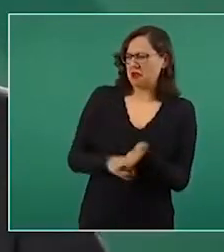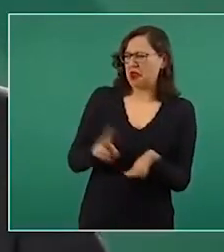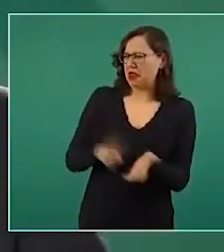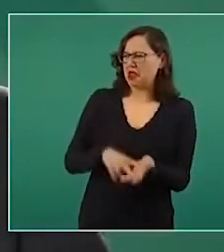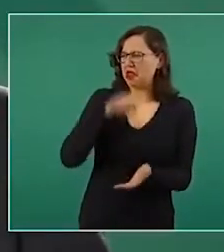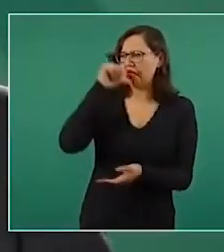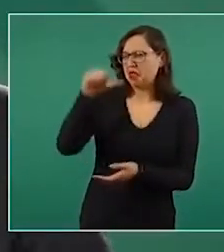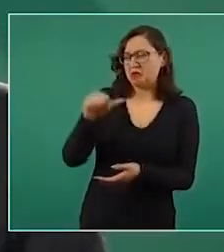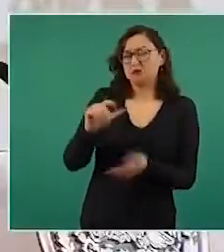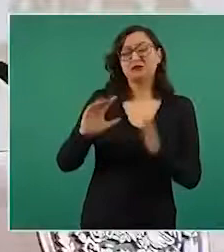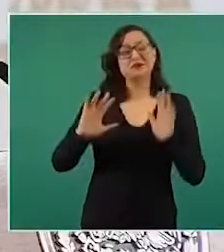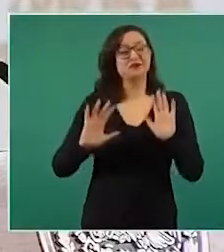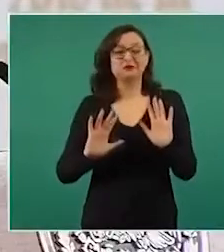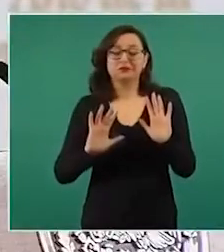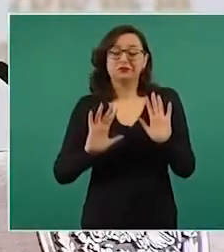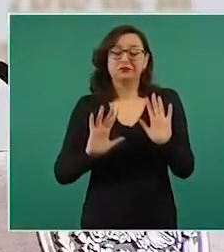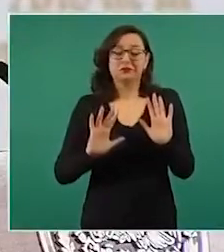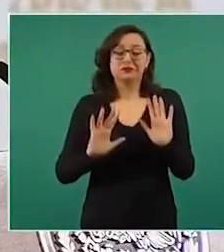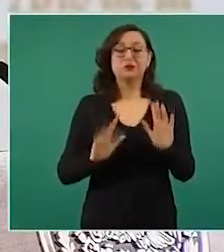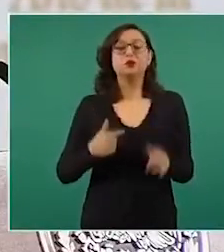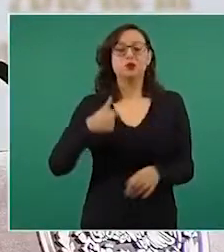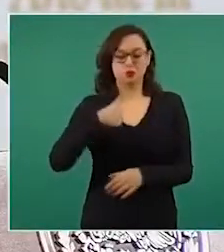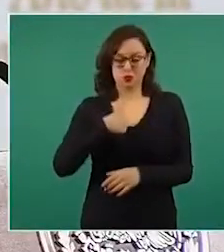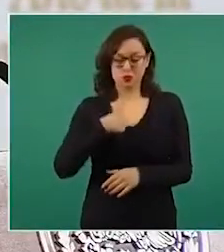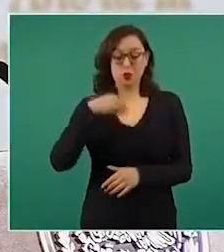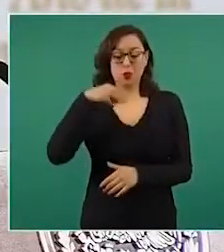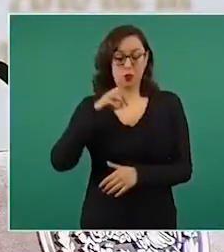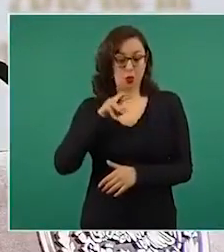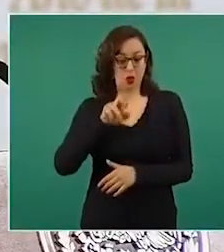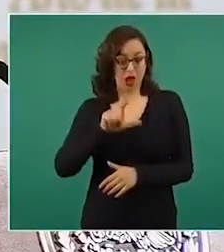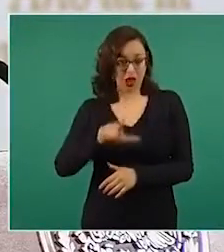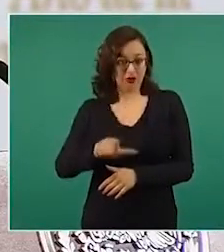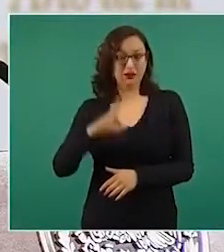permite tener autoridad política.